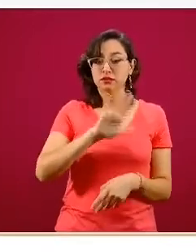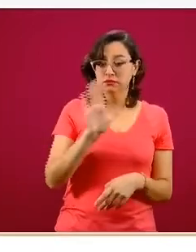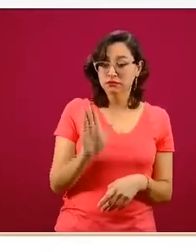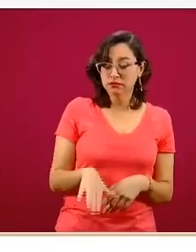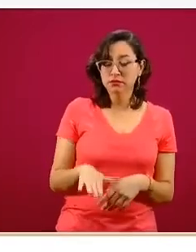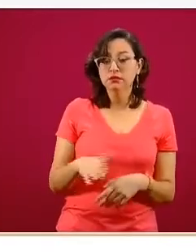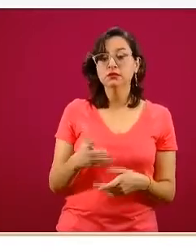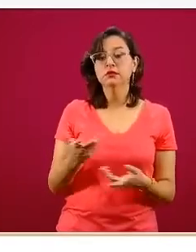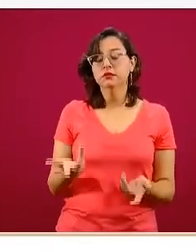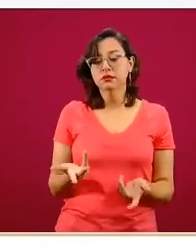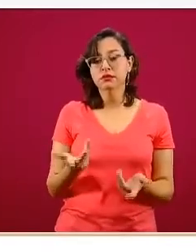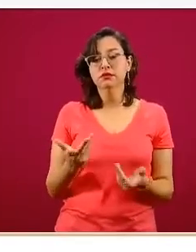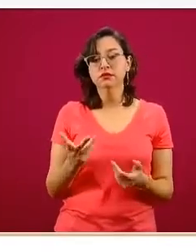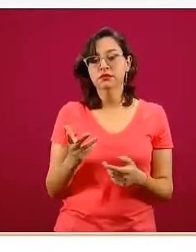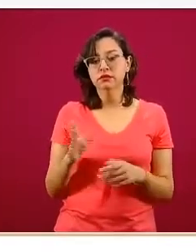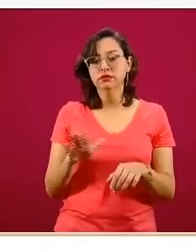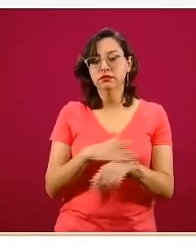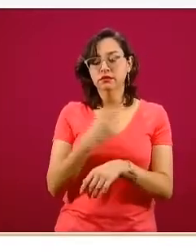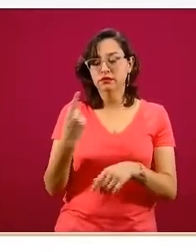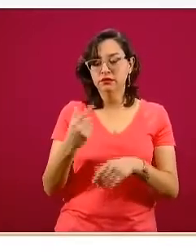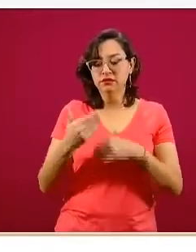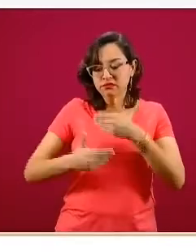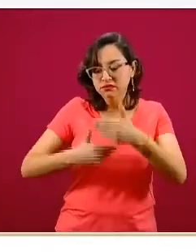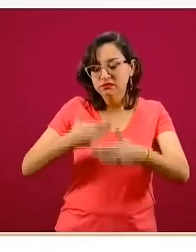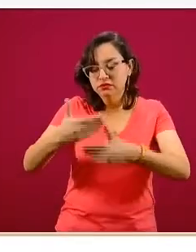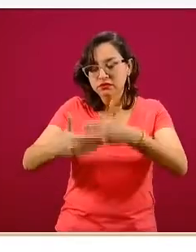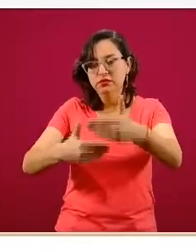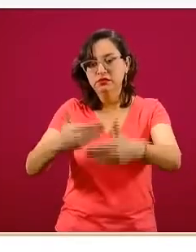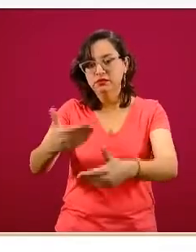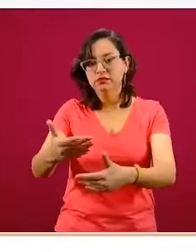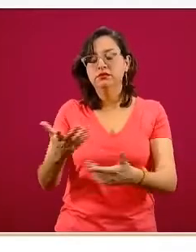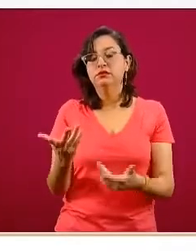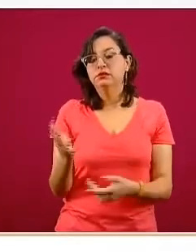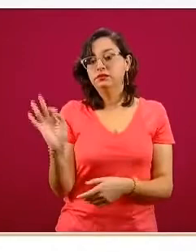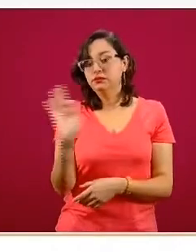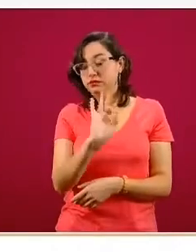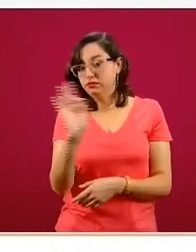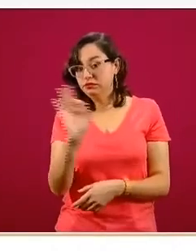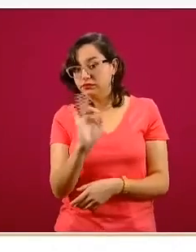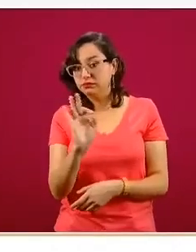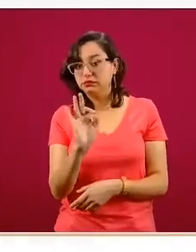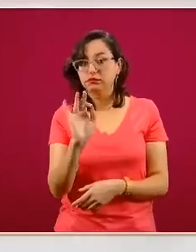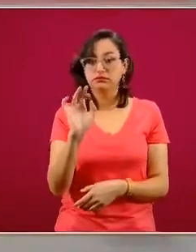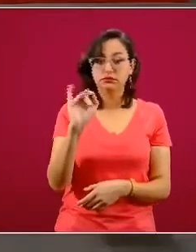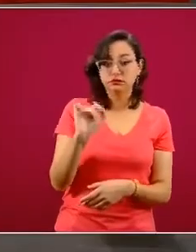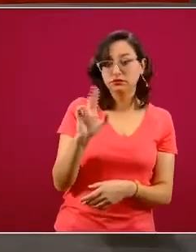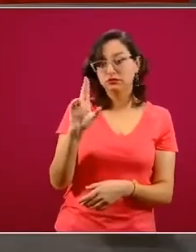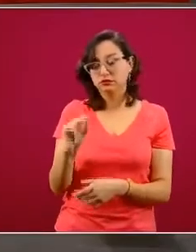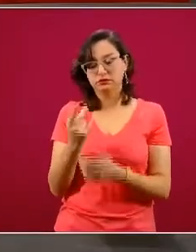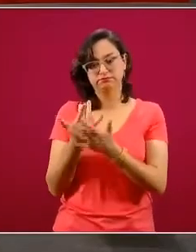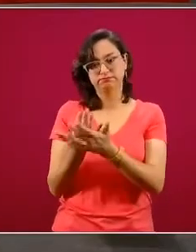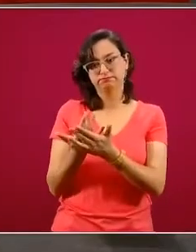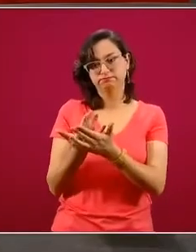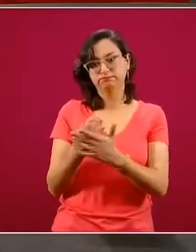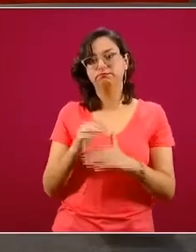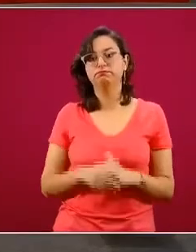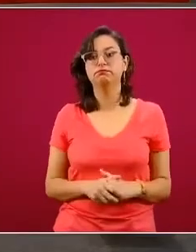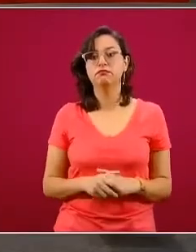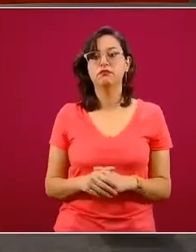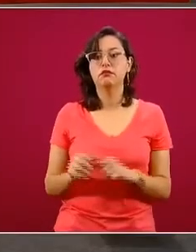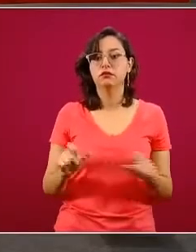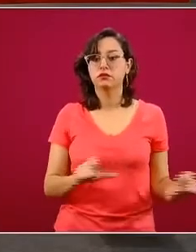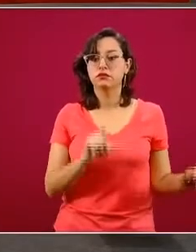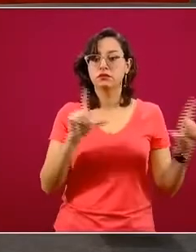sea mayor, en función de que estamos esperando un resultado confirmatorio de las mismas. En la siguiente